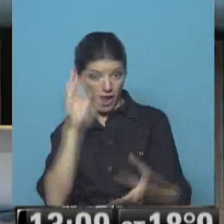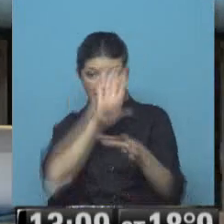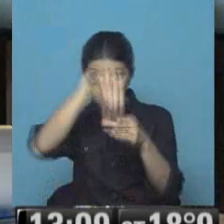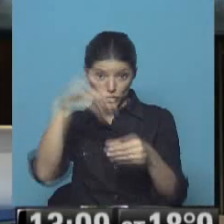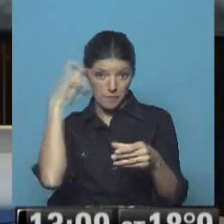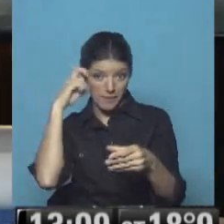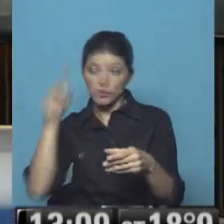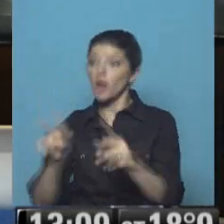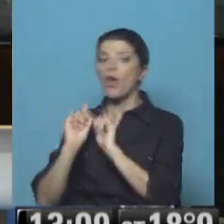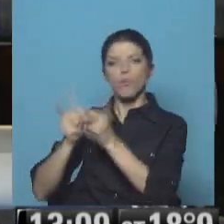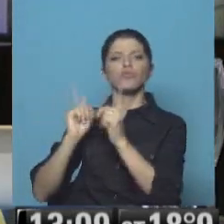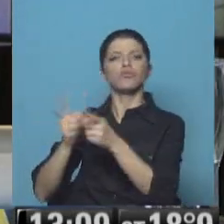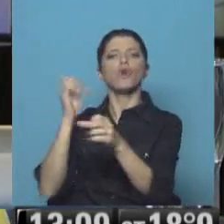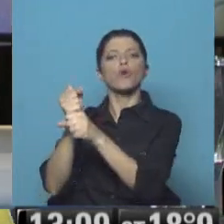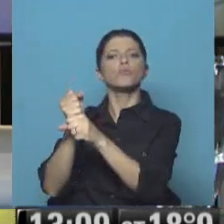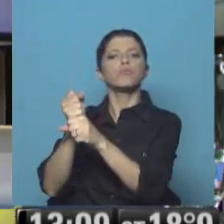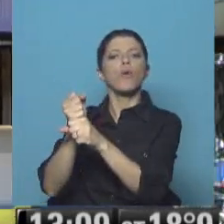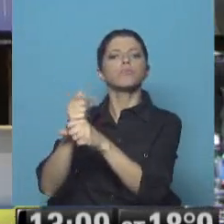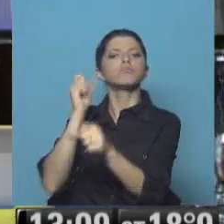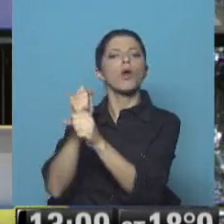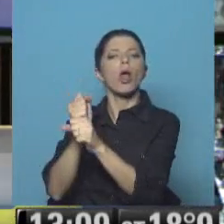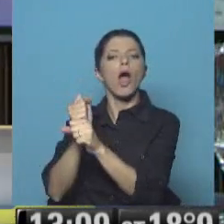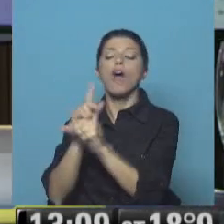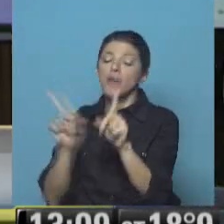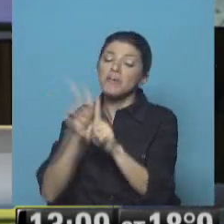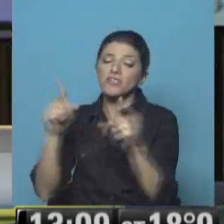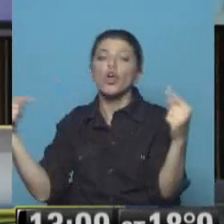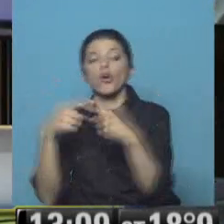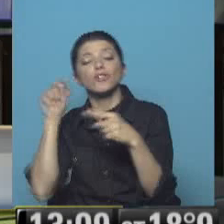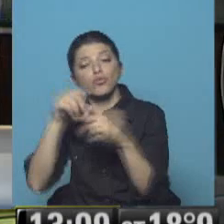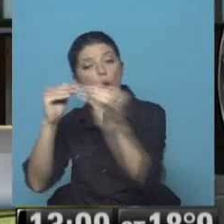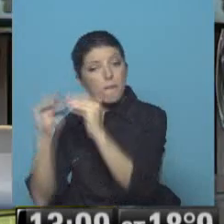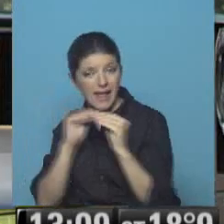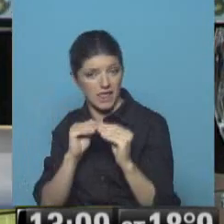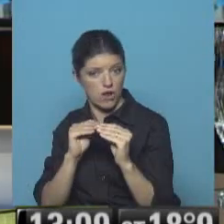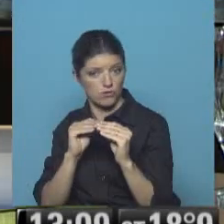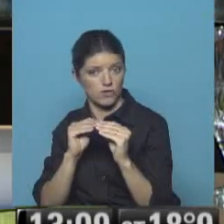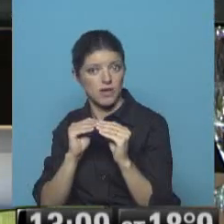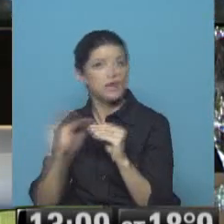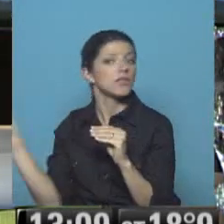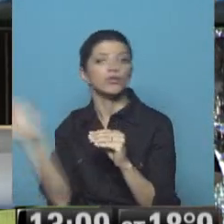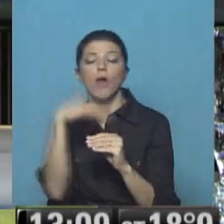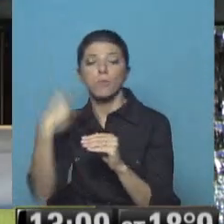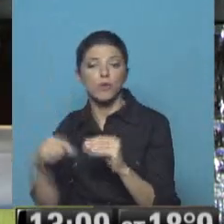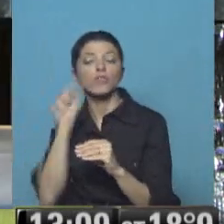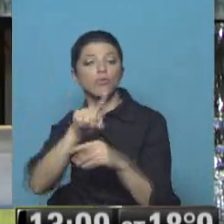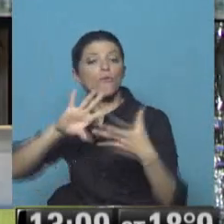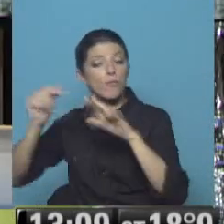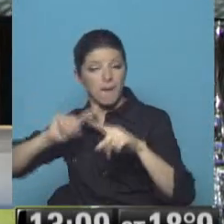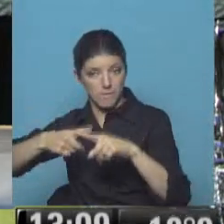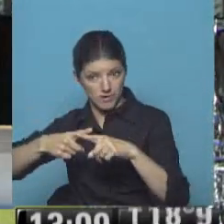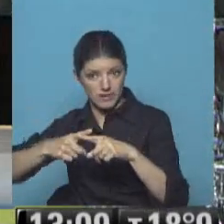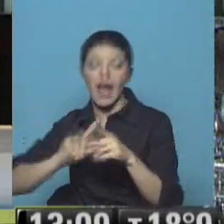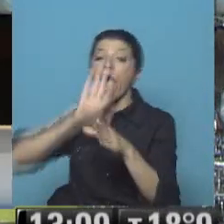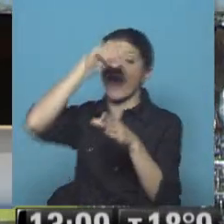quedó en el Partido Laborista a pesar de estar en contra de prácticamente todas las políticas del Partido Laborista a nivel